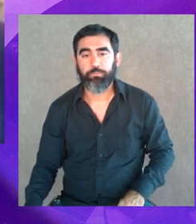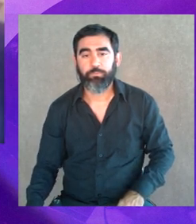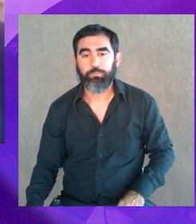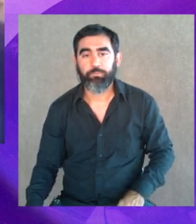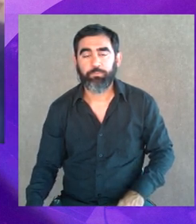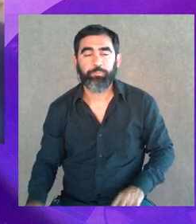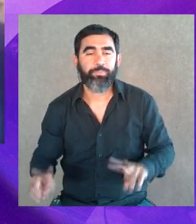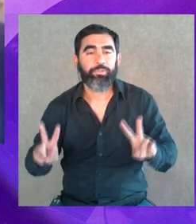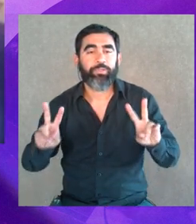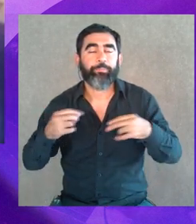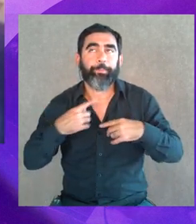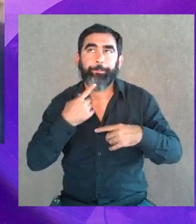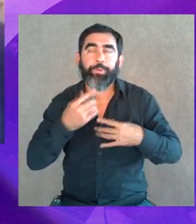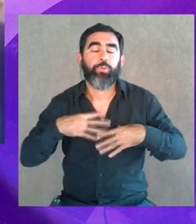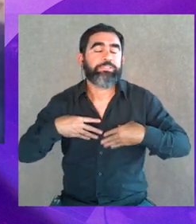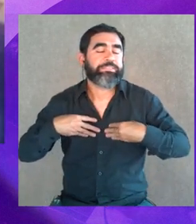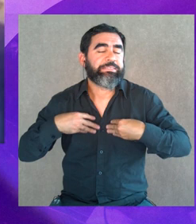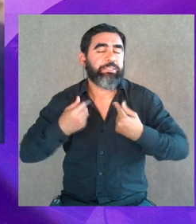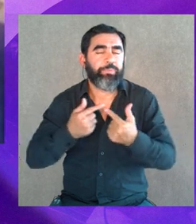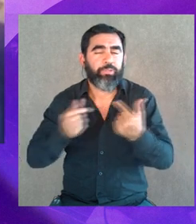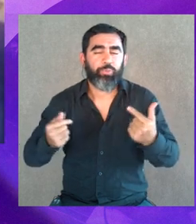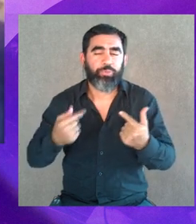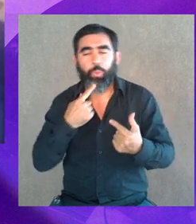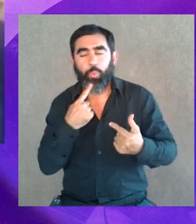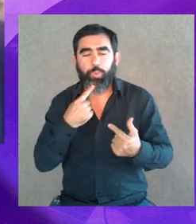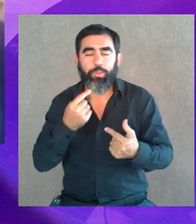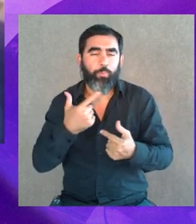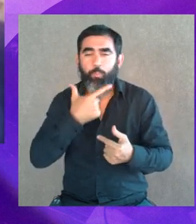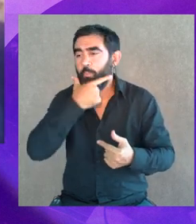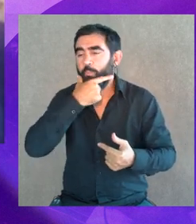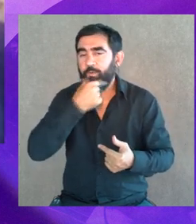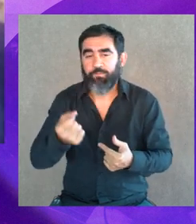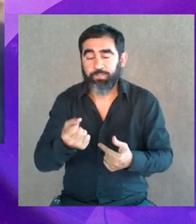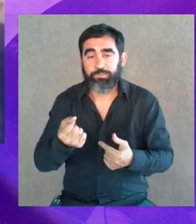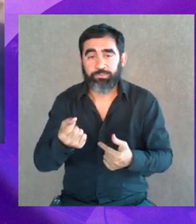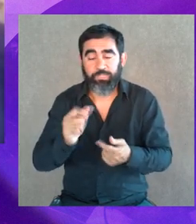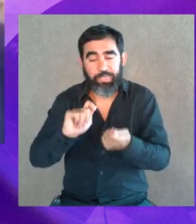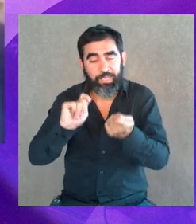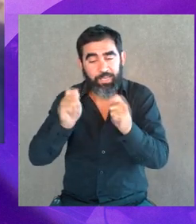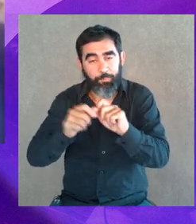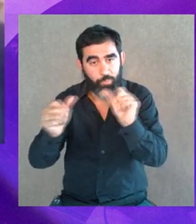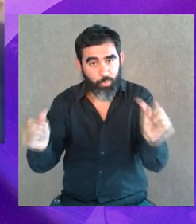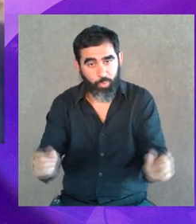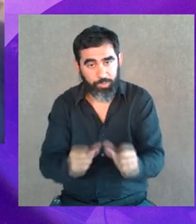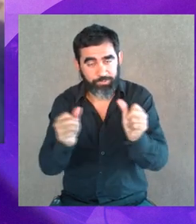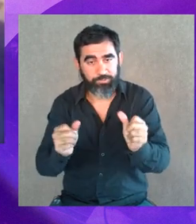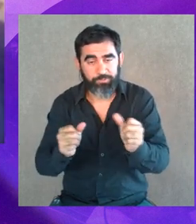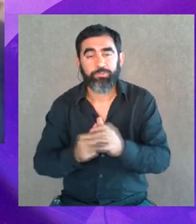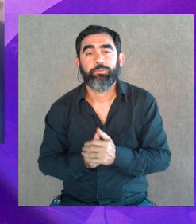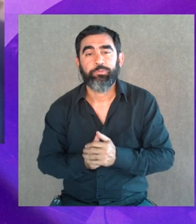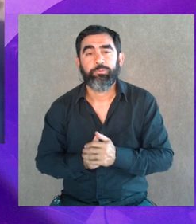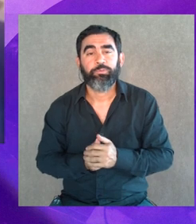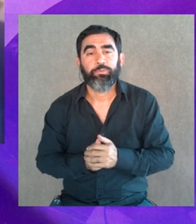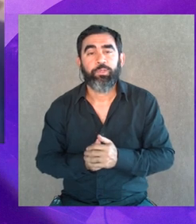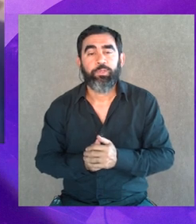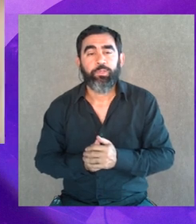los sentimientos, me parece que es mucho más fácil generar cambios, ¿no? En